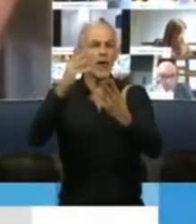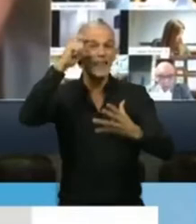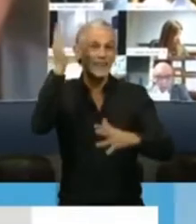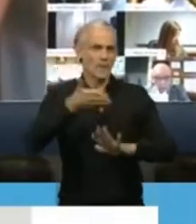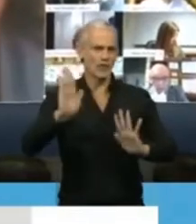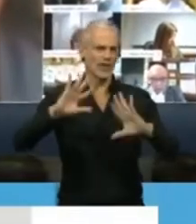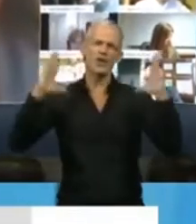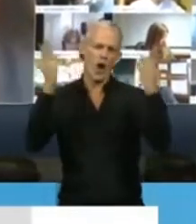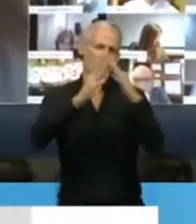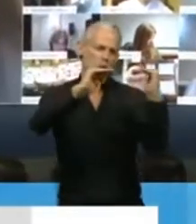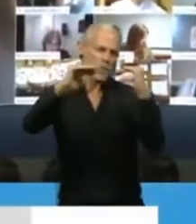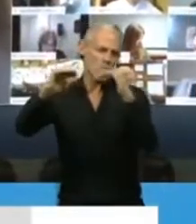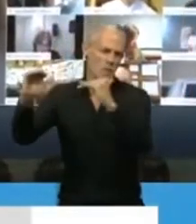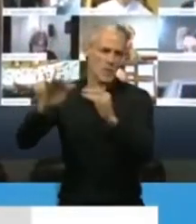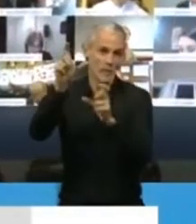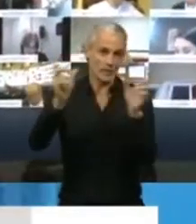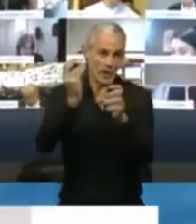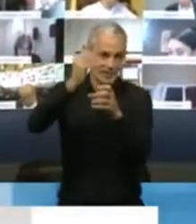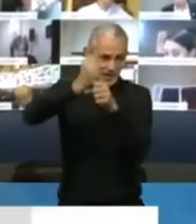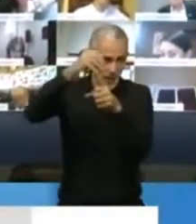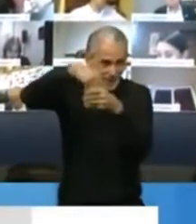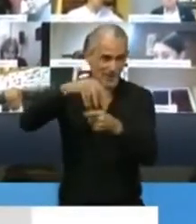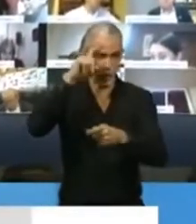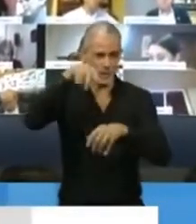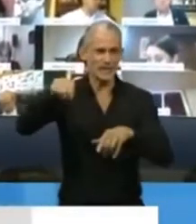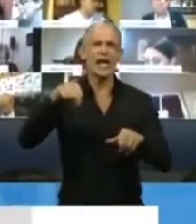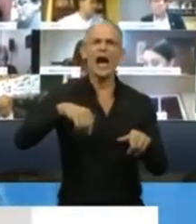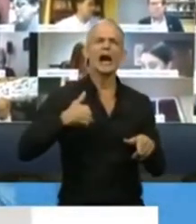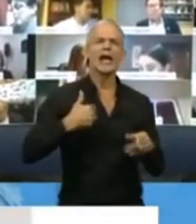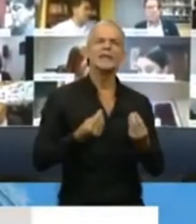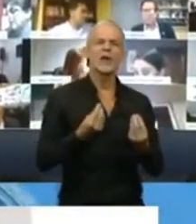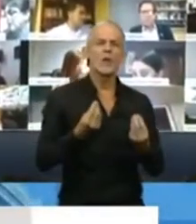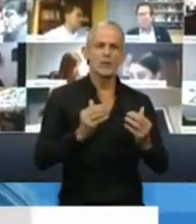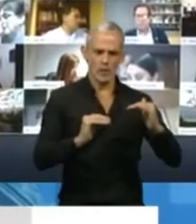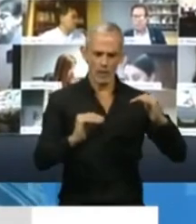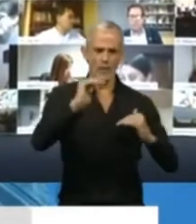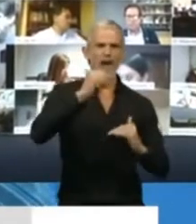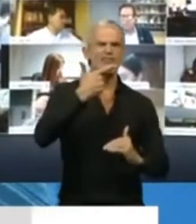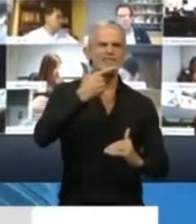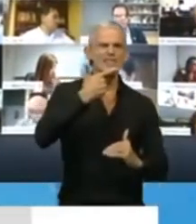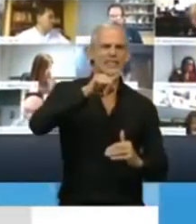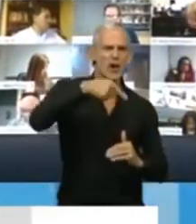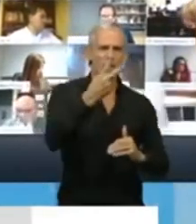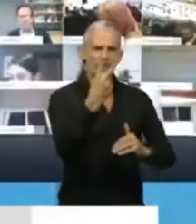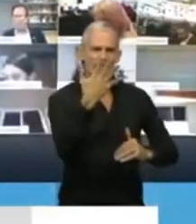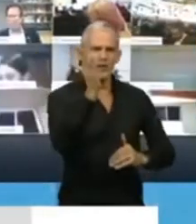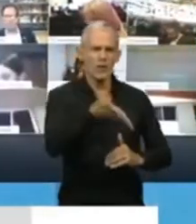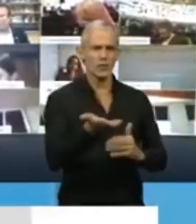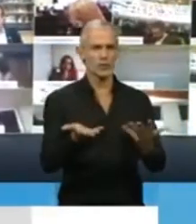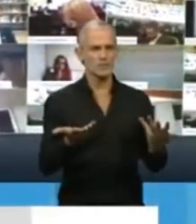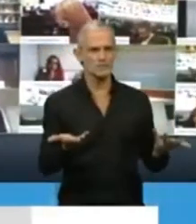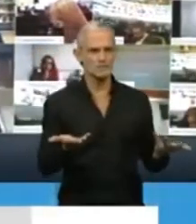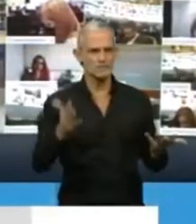de contagios entre el personal sanitario, mientras que en nuestro país ya alcanza el 17.25% según